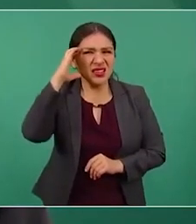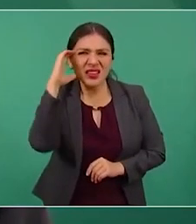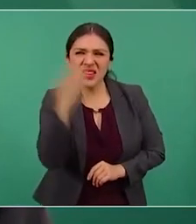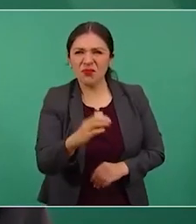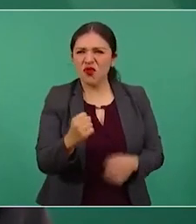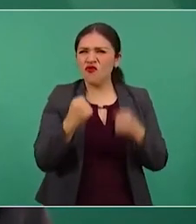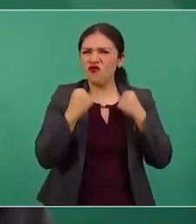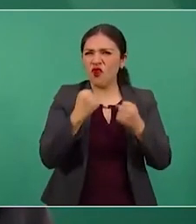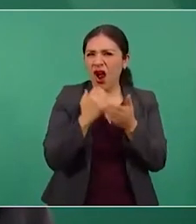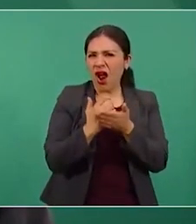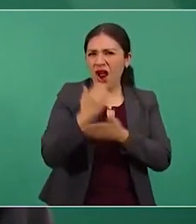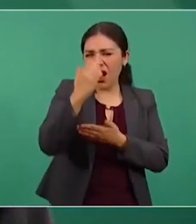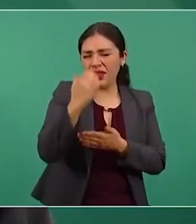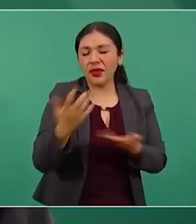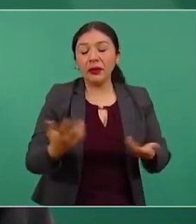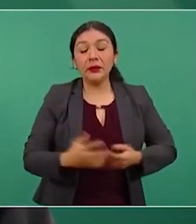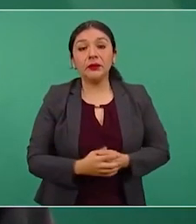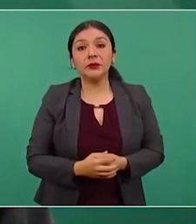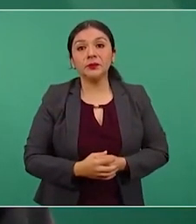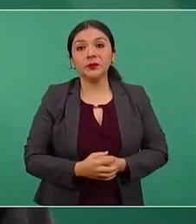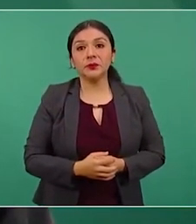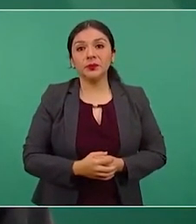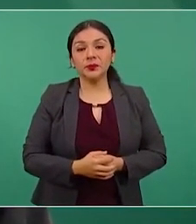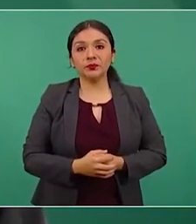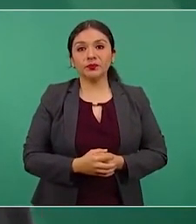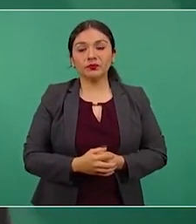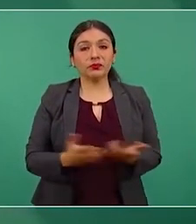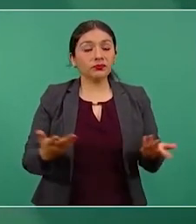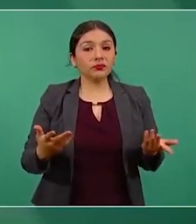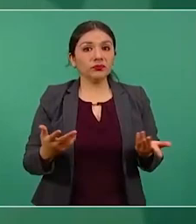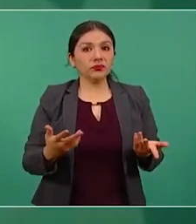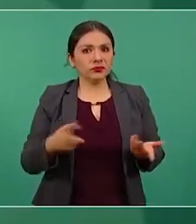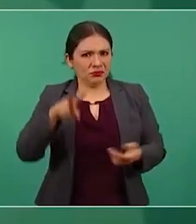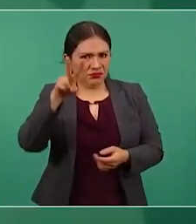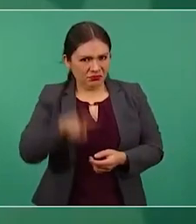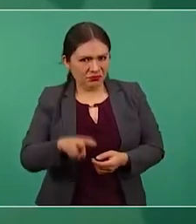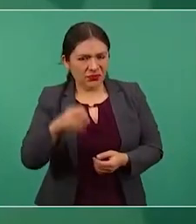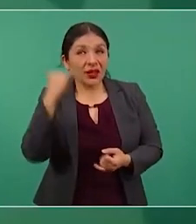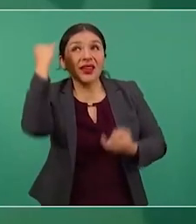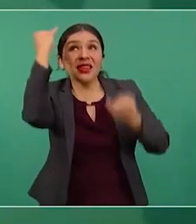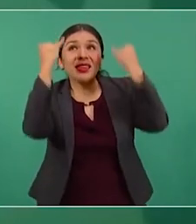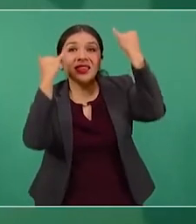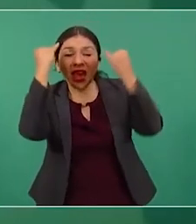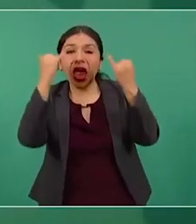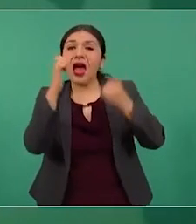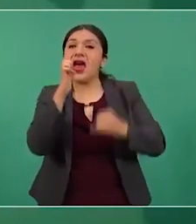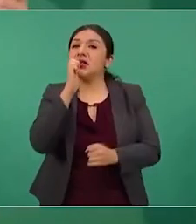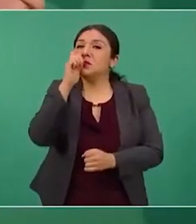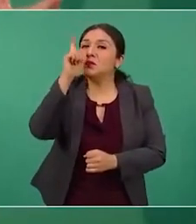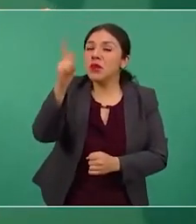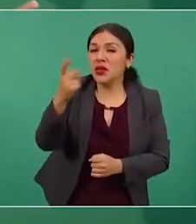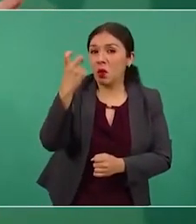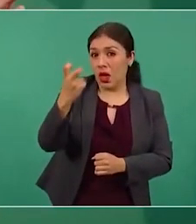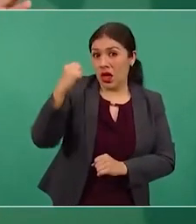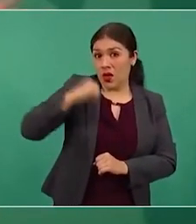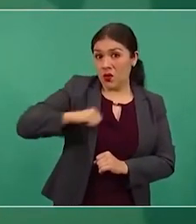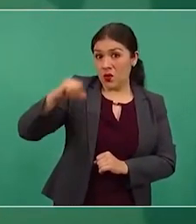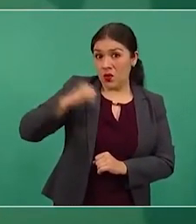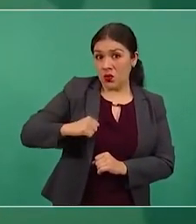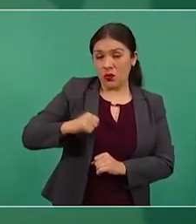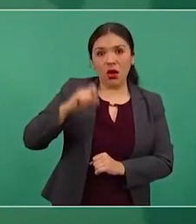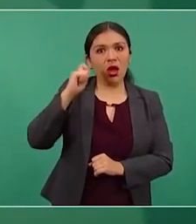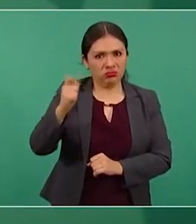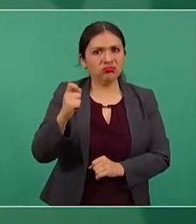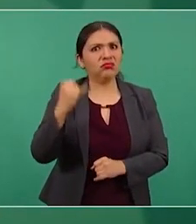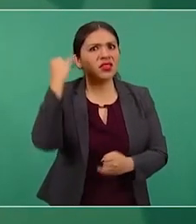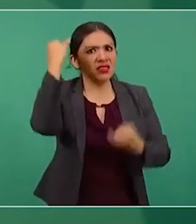cuando las ideas espíritas en ese entonces eran